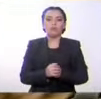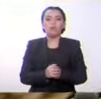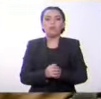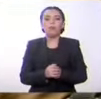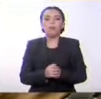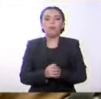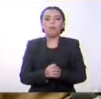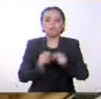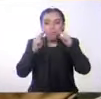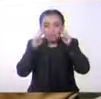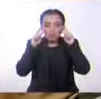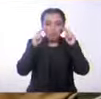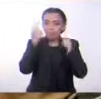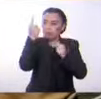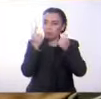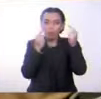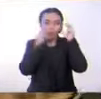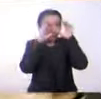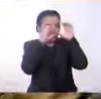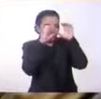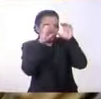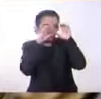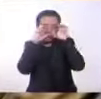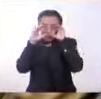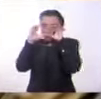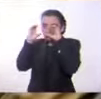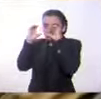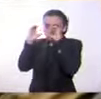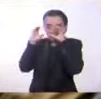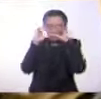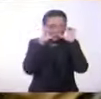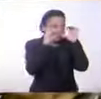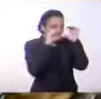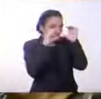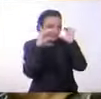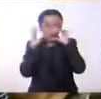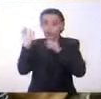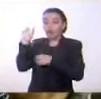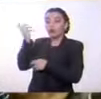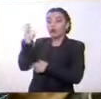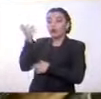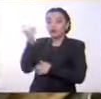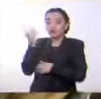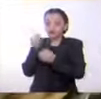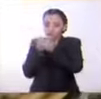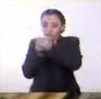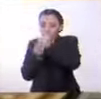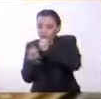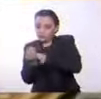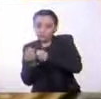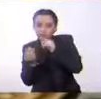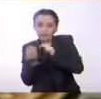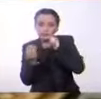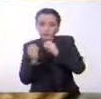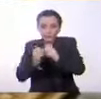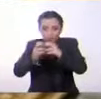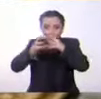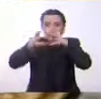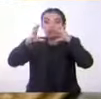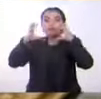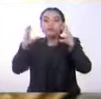las aves, también observan el color y el tamaño de los huevos de estas para poder